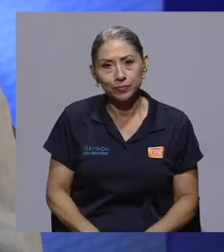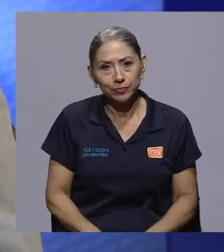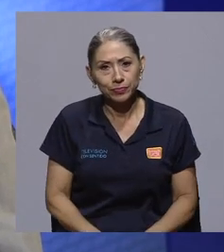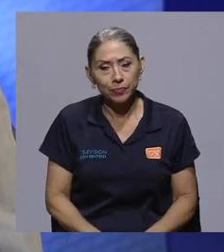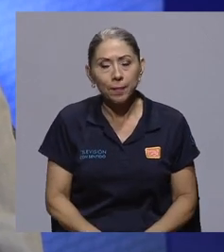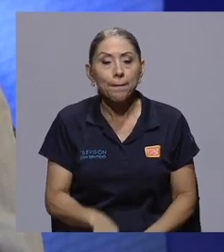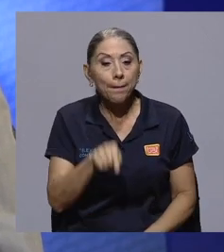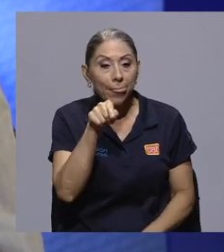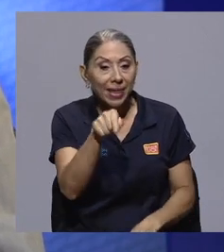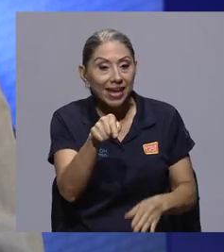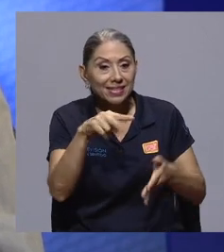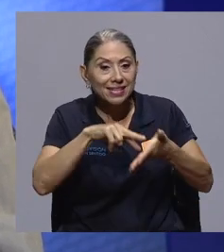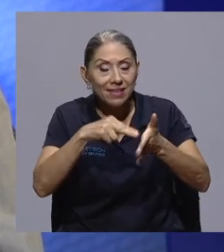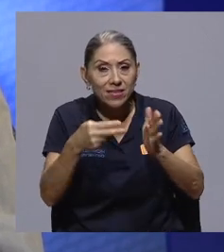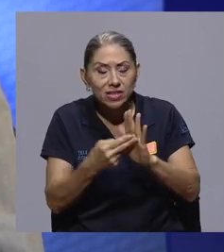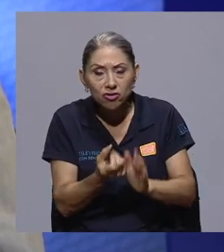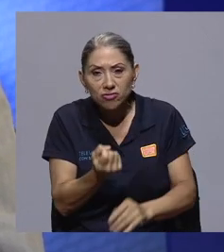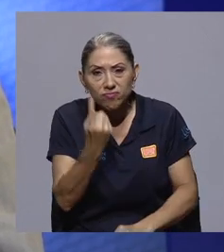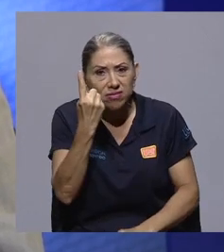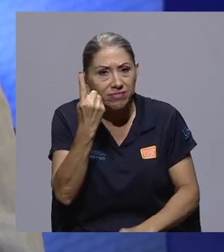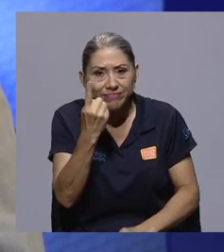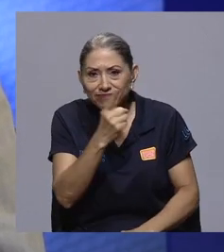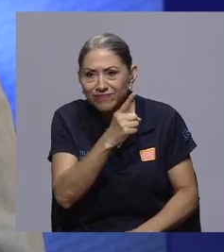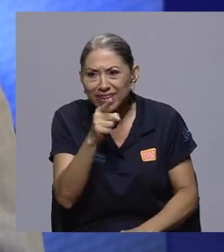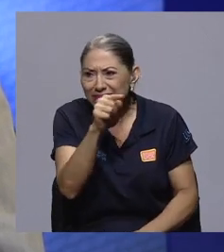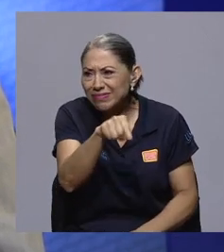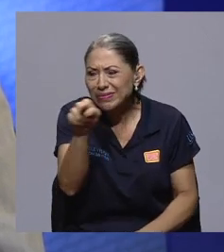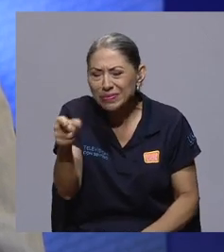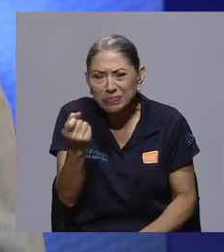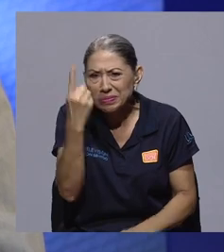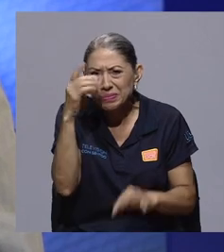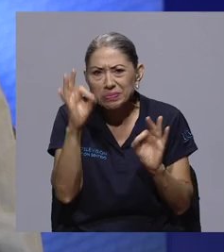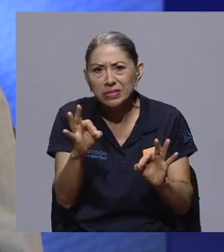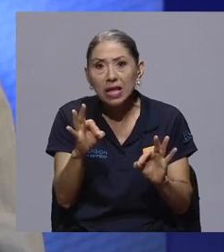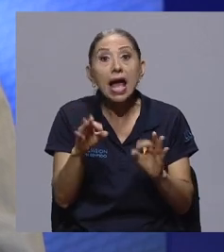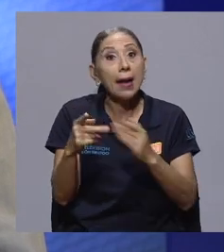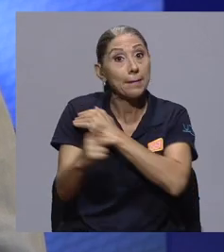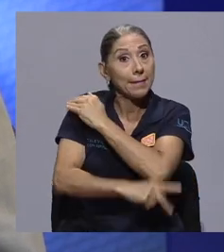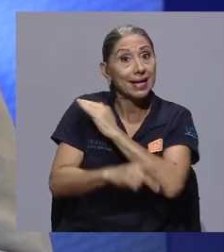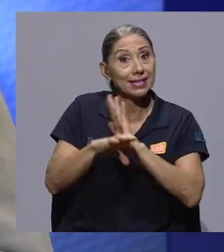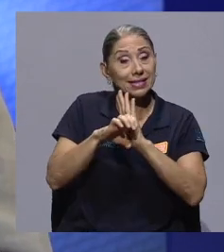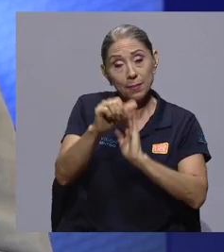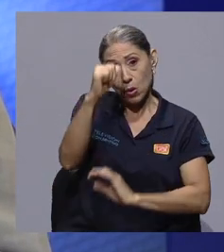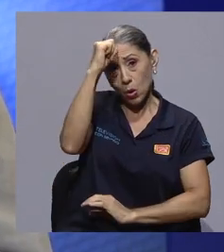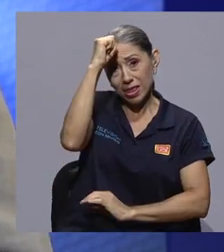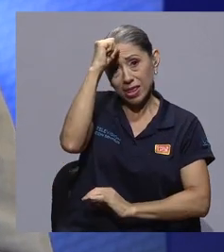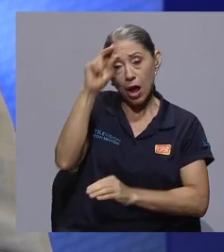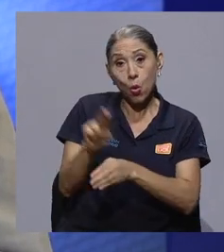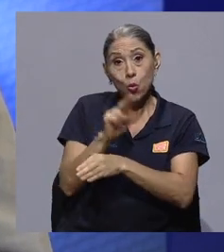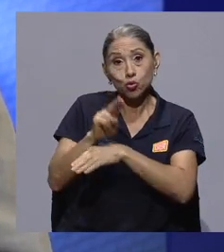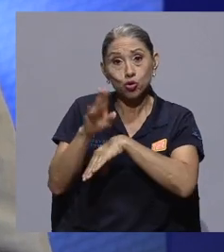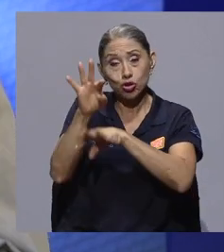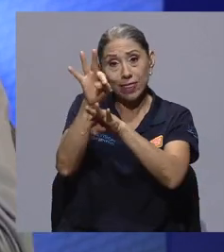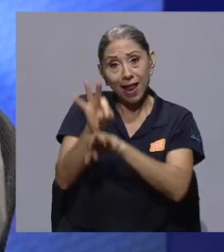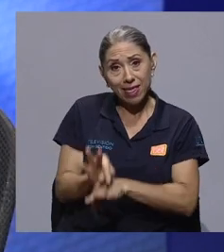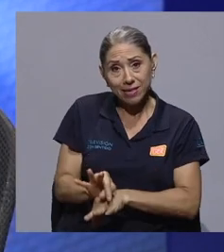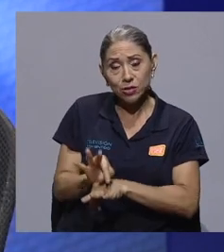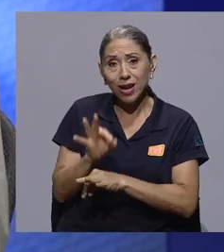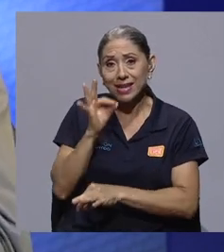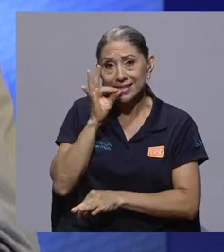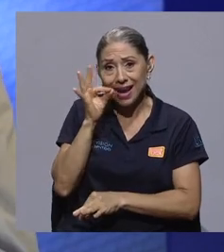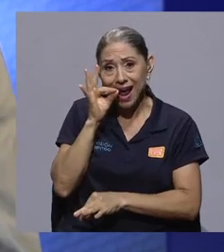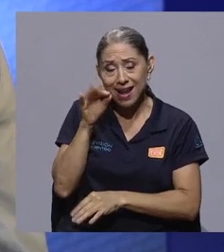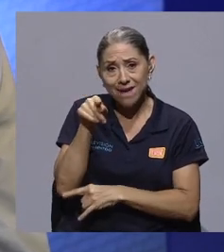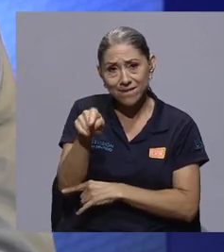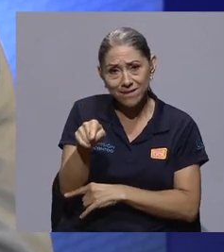Estas definiciones no están claras en ningún lado. Incluso hay países como India que tienen usos tradicionales de cannabis, por ejemplo, que